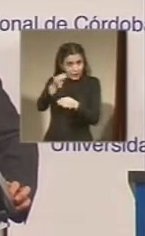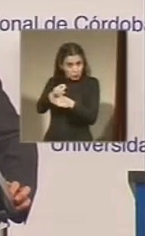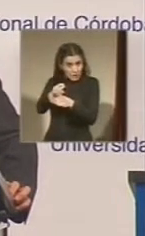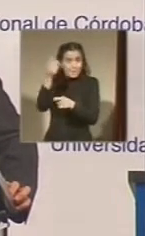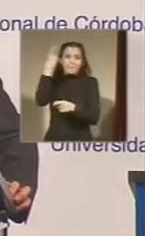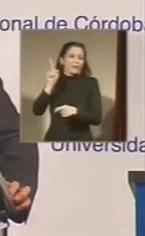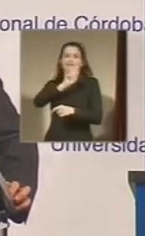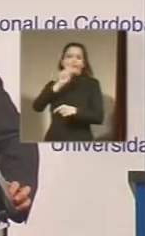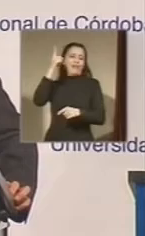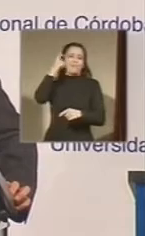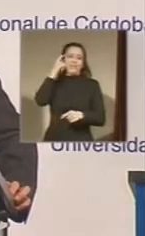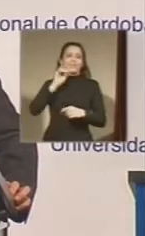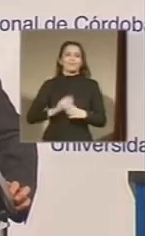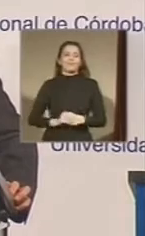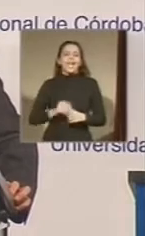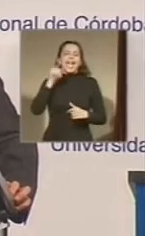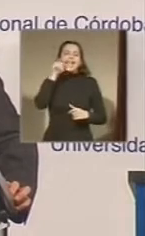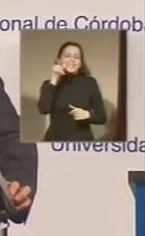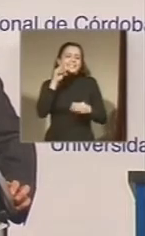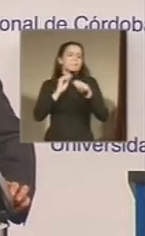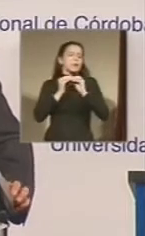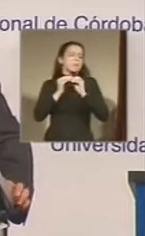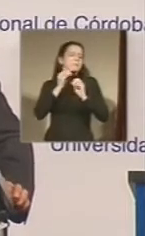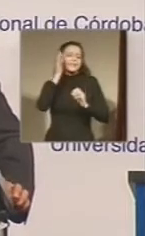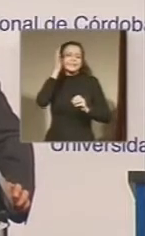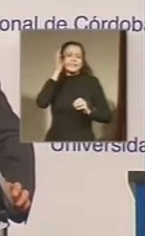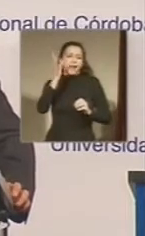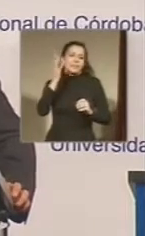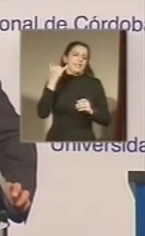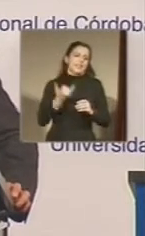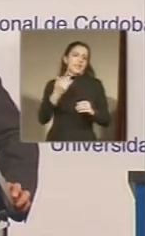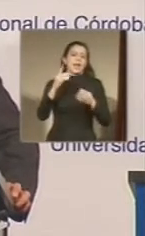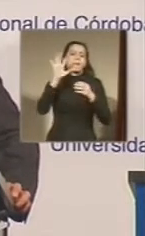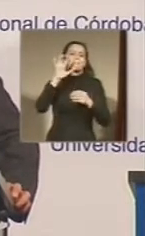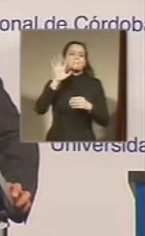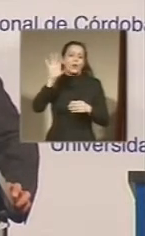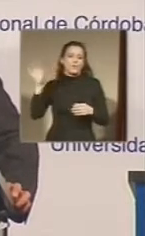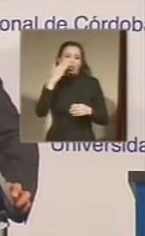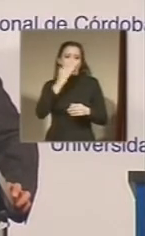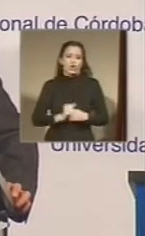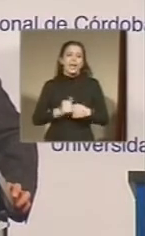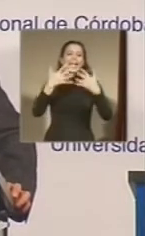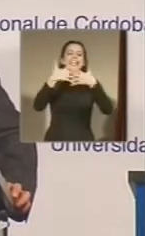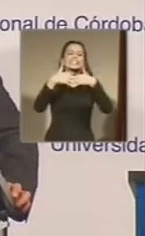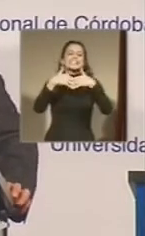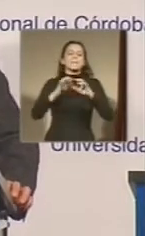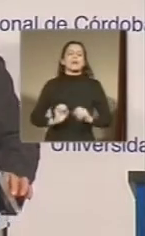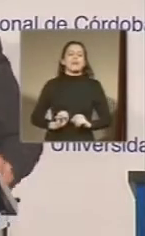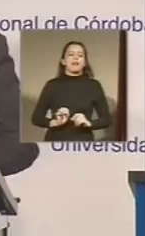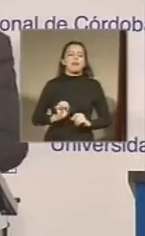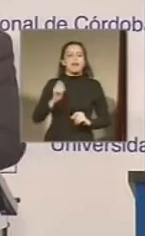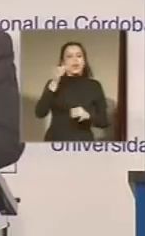aprenden. Este es el problema más grave que tiene la provincia de Córdoba, su sistema educativo. Nos hemos